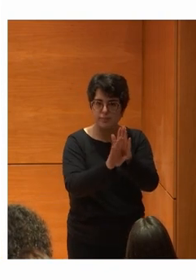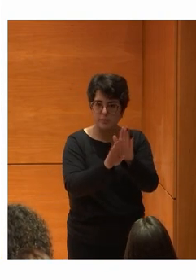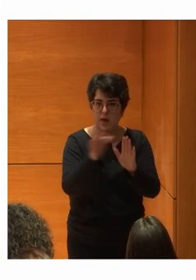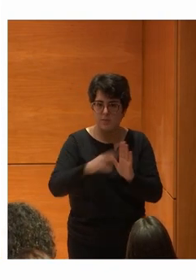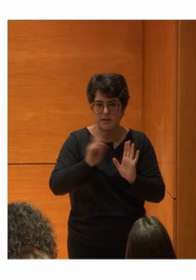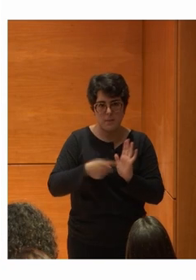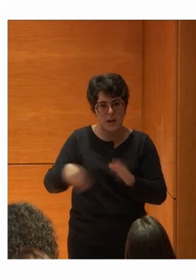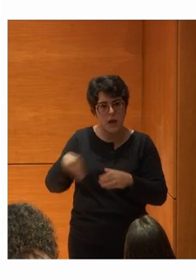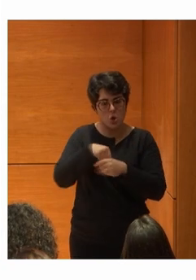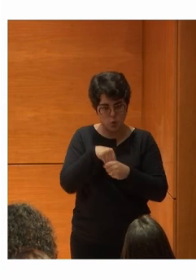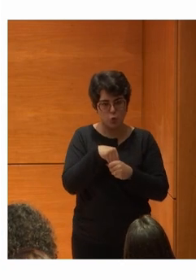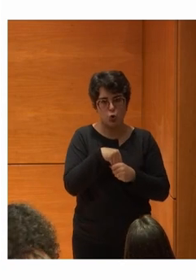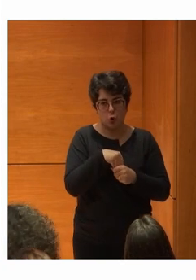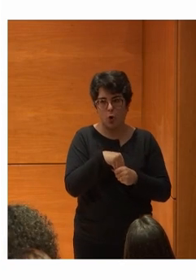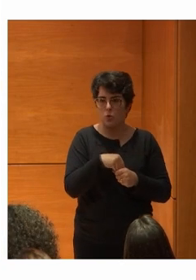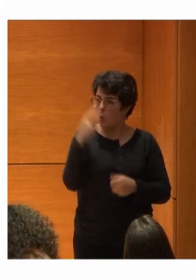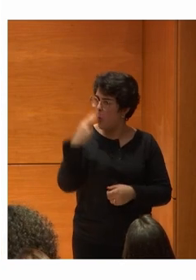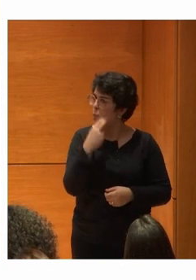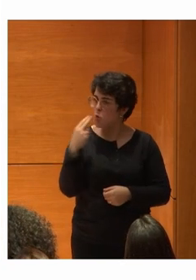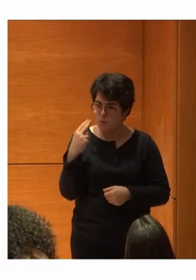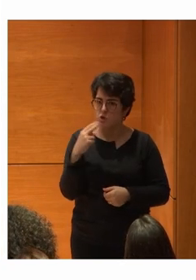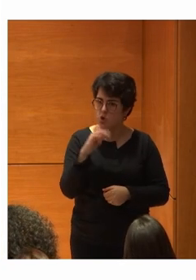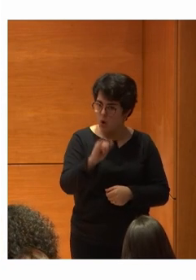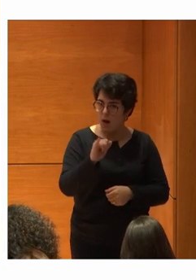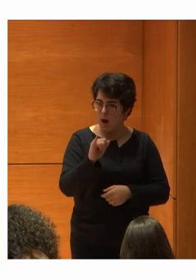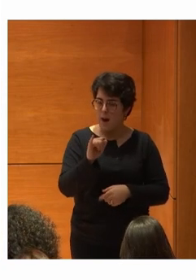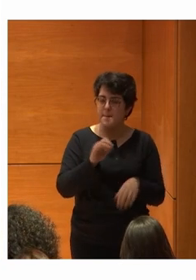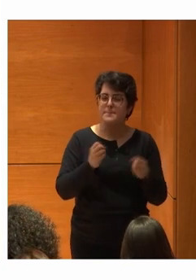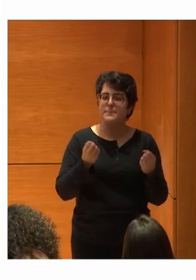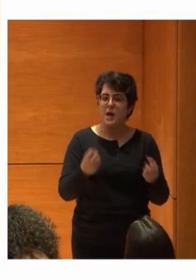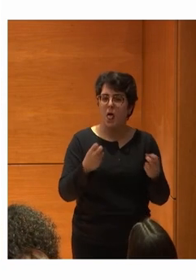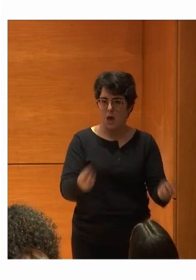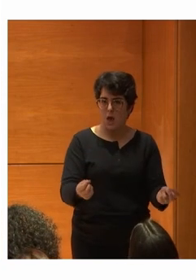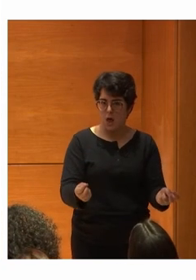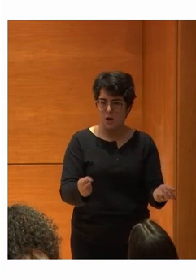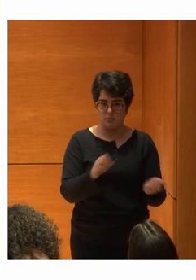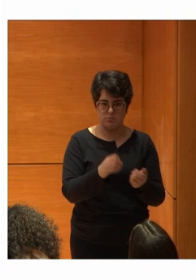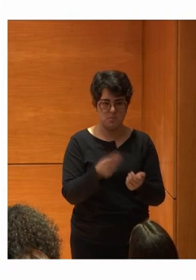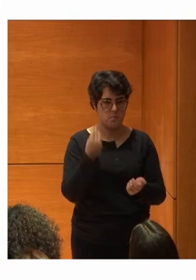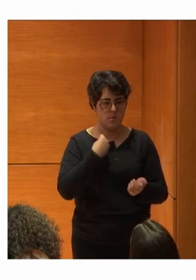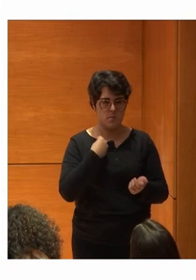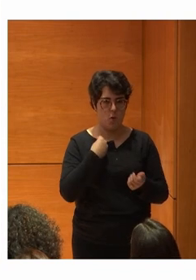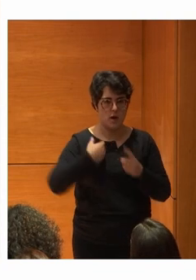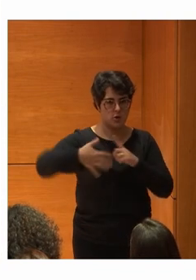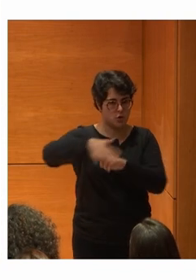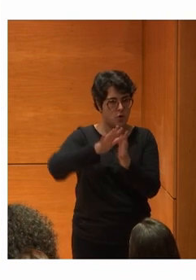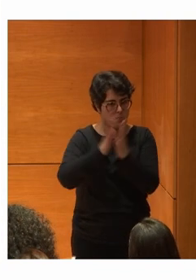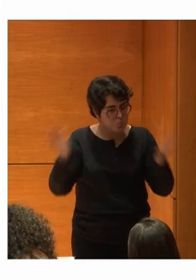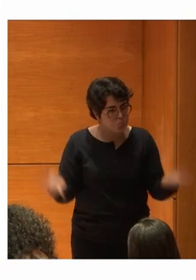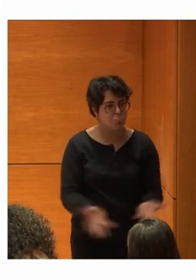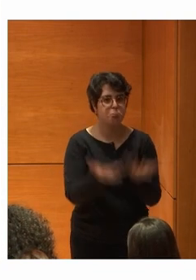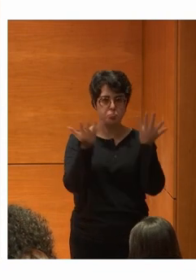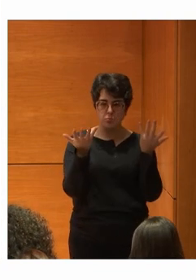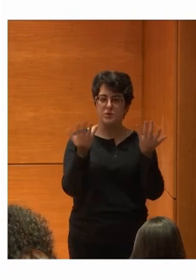plena inclusión Sí que se compromete A poder Alimentar este ecosistema Un